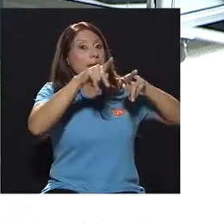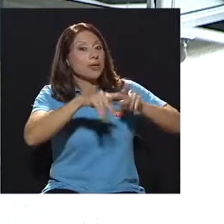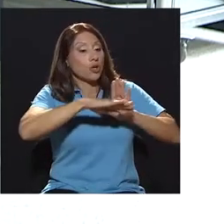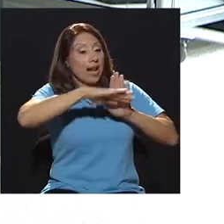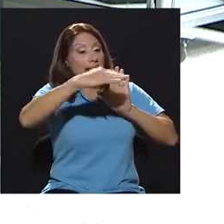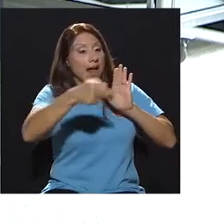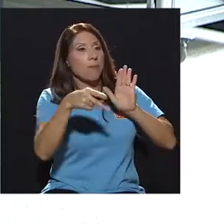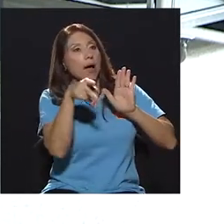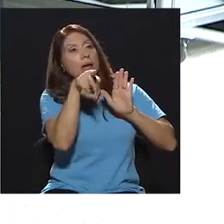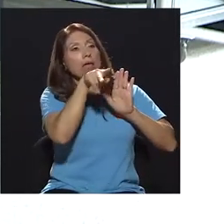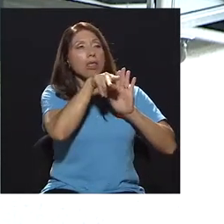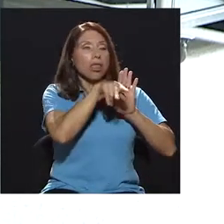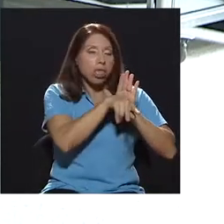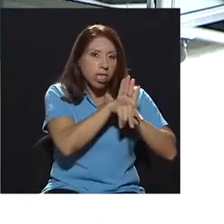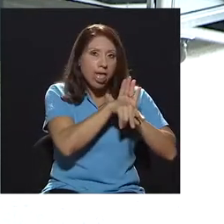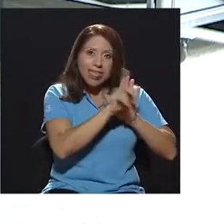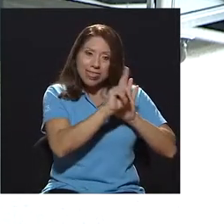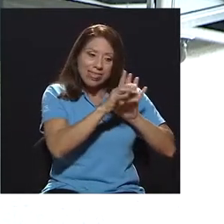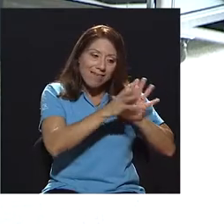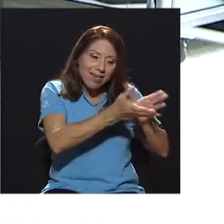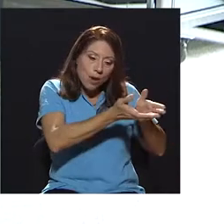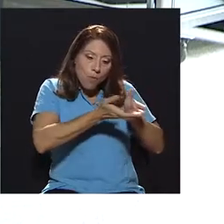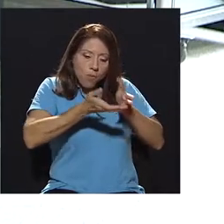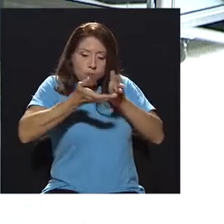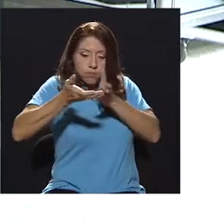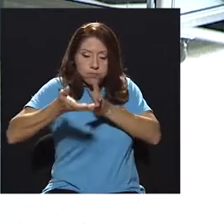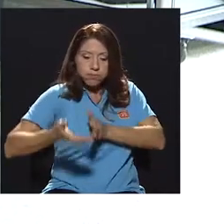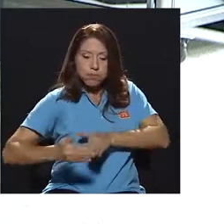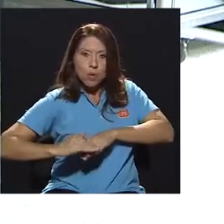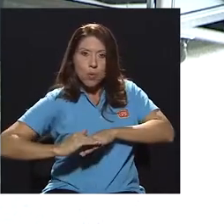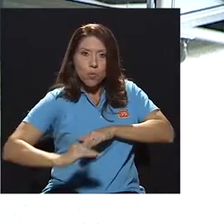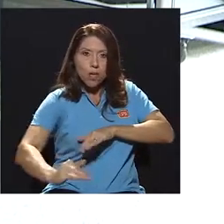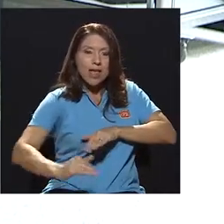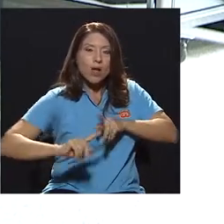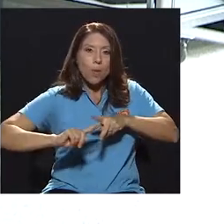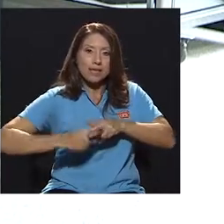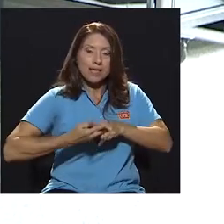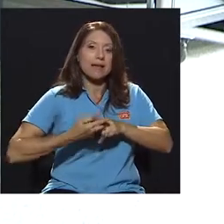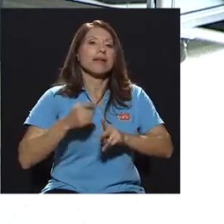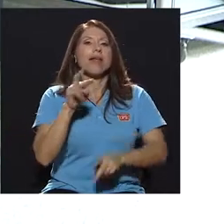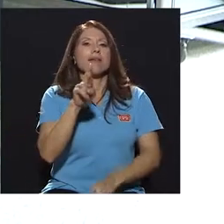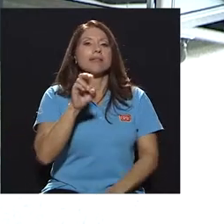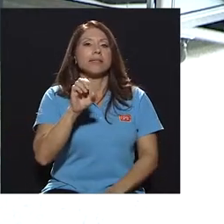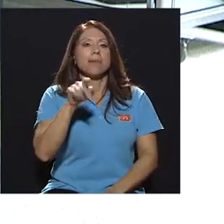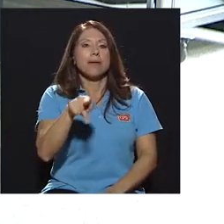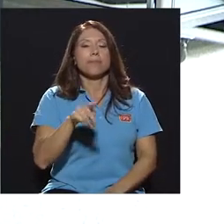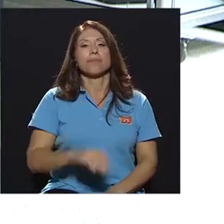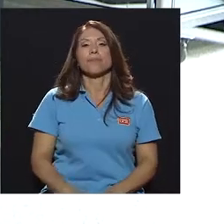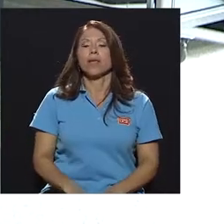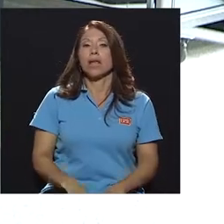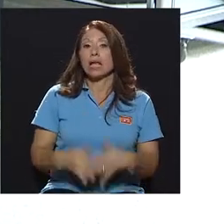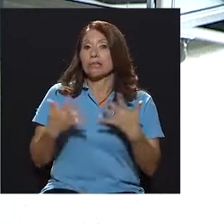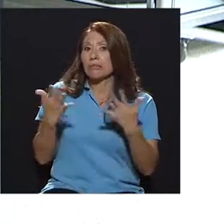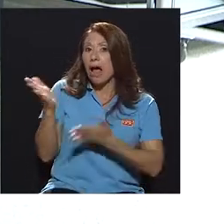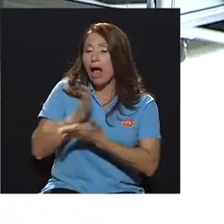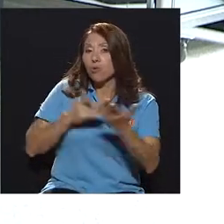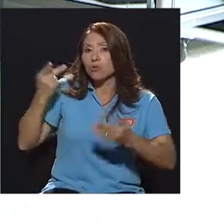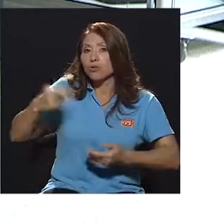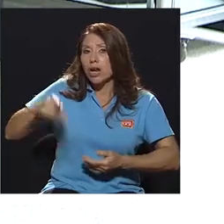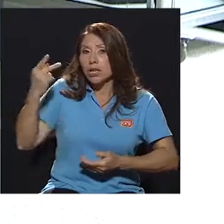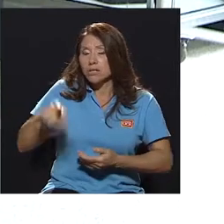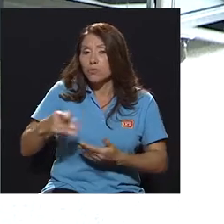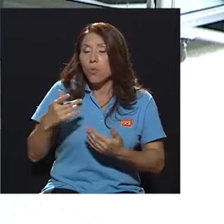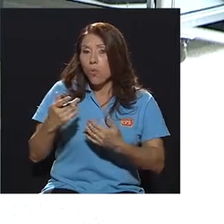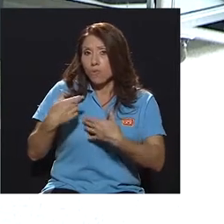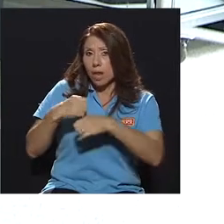bajarla de la cama ponerla en el suelo y comenzar a dar RCP ok perfecto Johnny existe algún riesgo a la